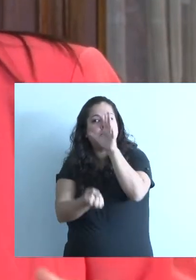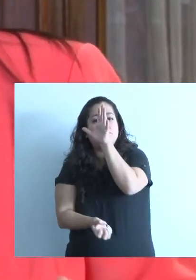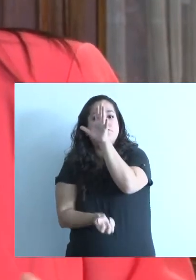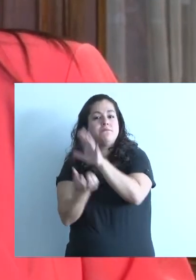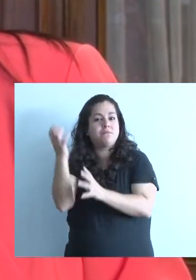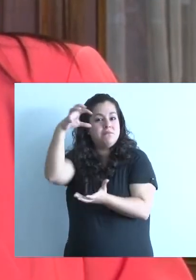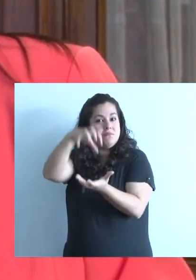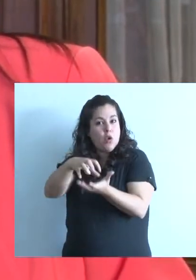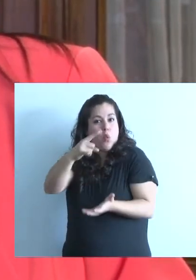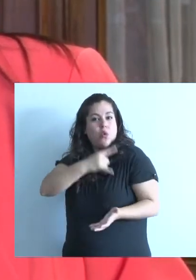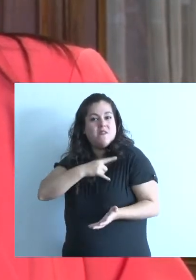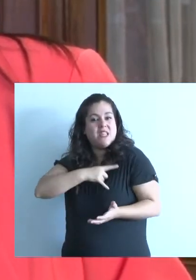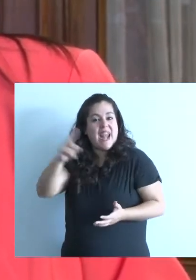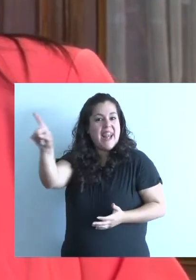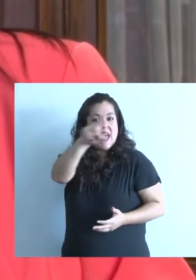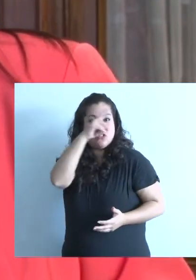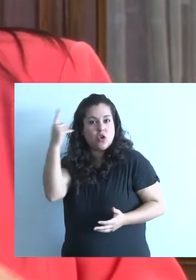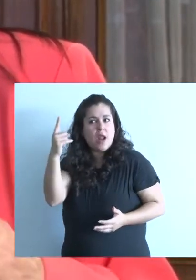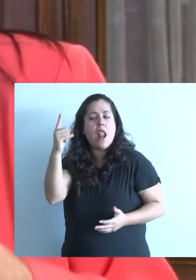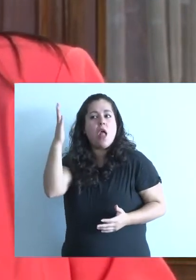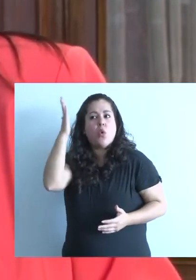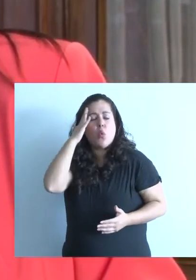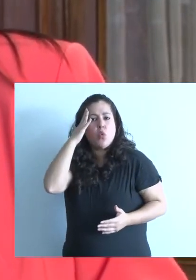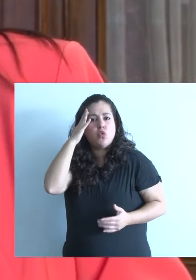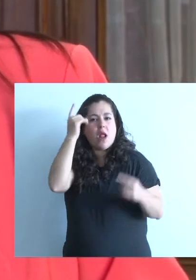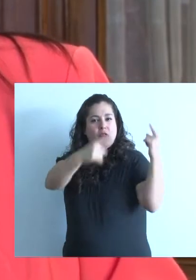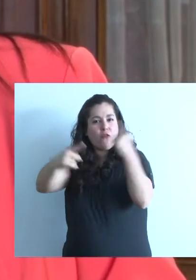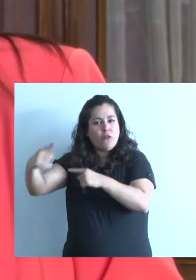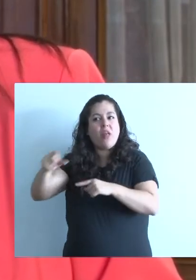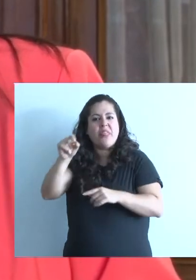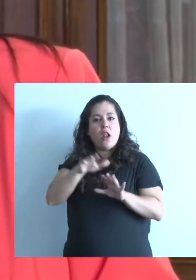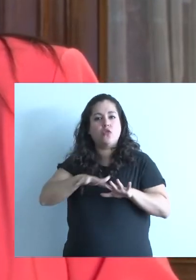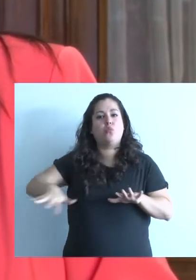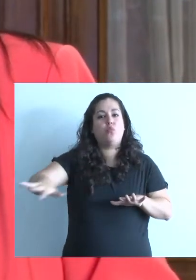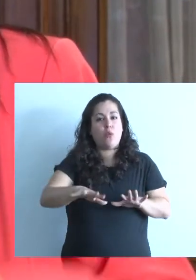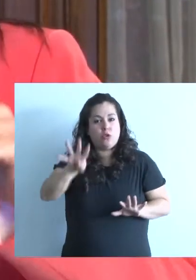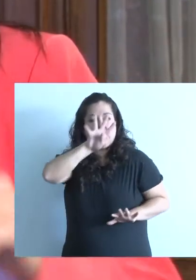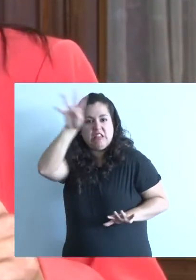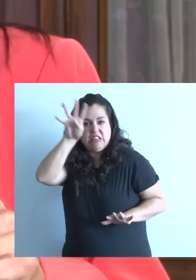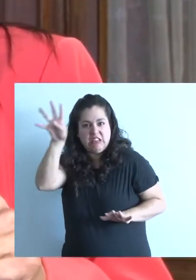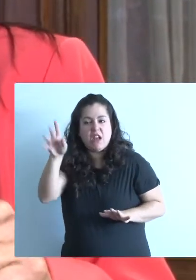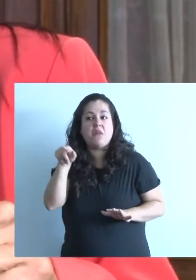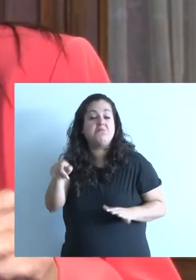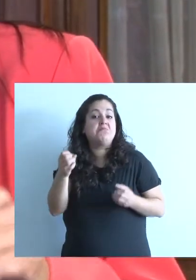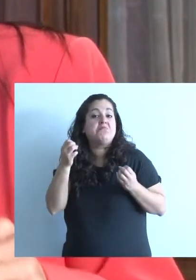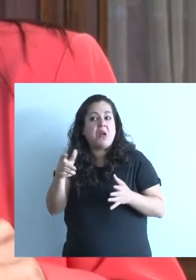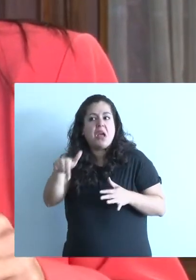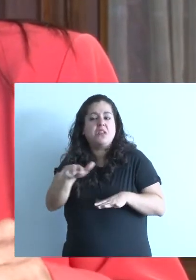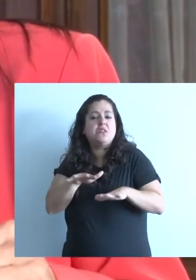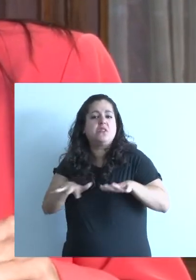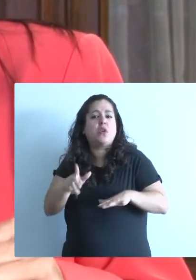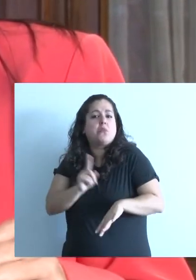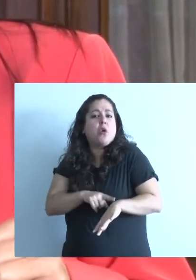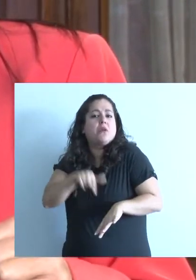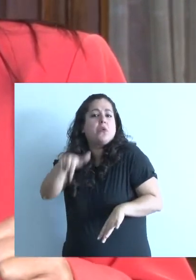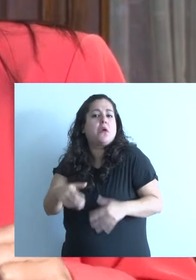de algo muy interesante que tiene que ver con la Universidad Nacional Intercultural de los Pueblos Indígenas. ¿En qué situación se encuentran,